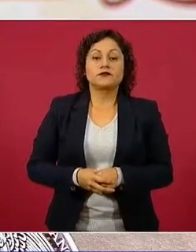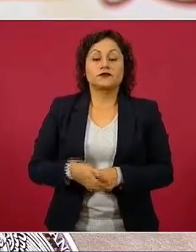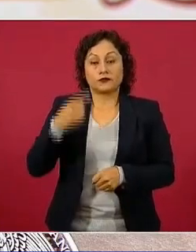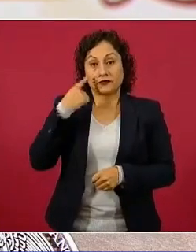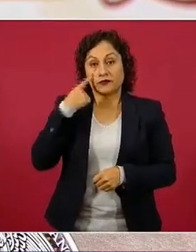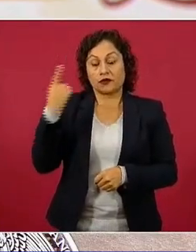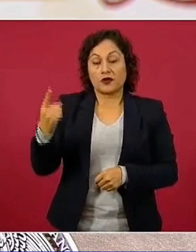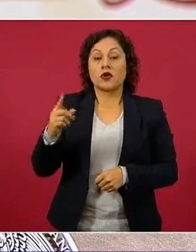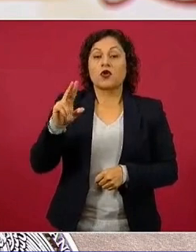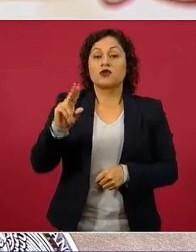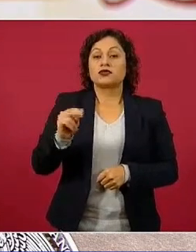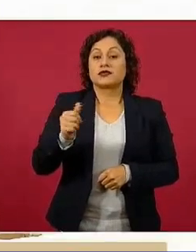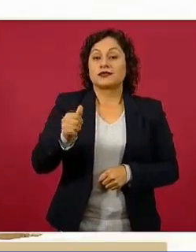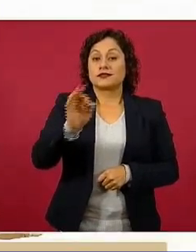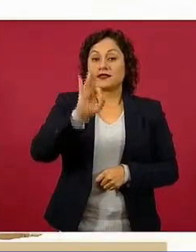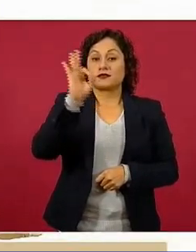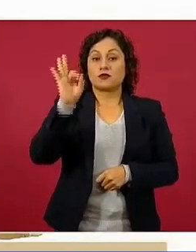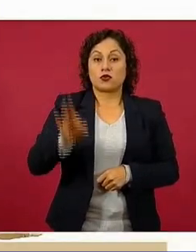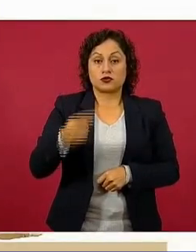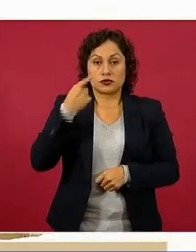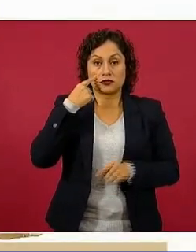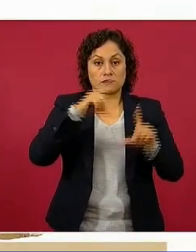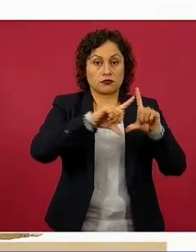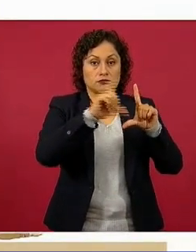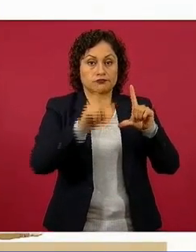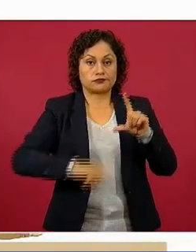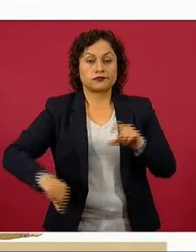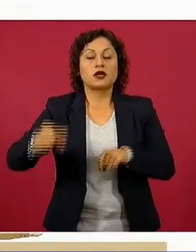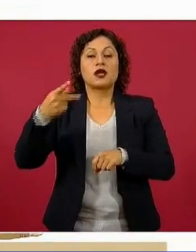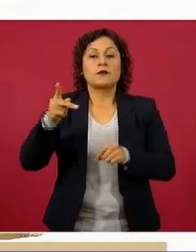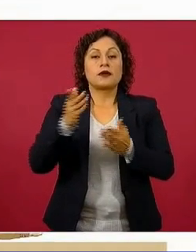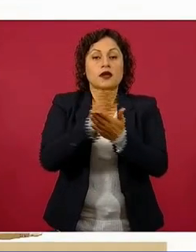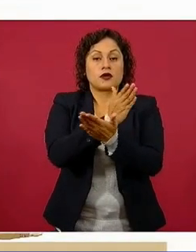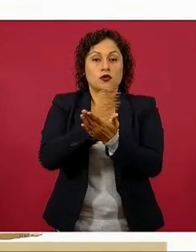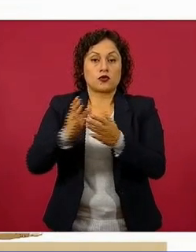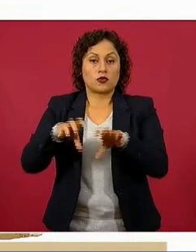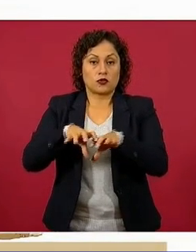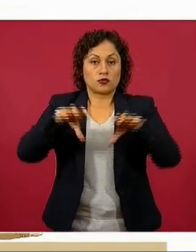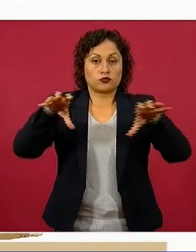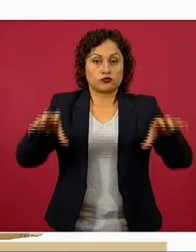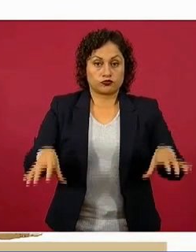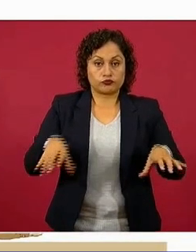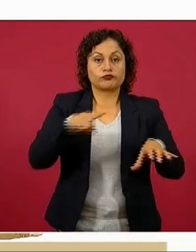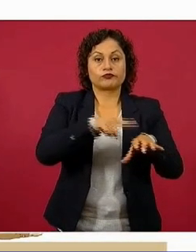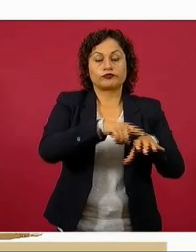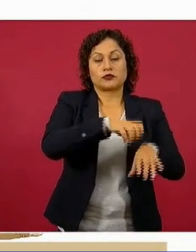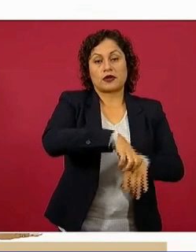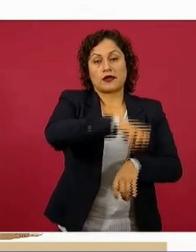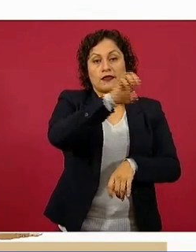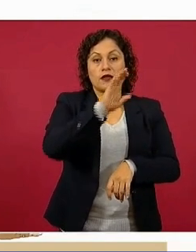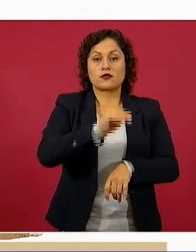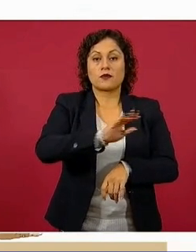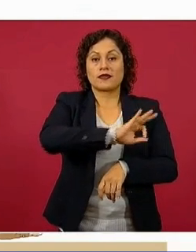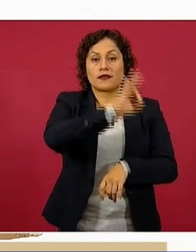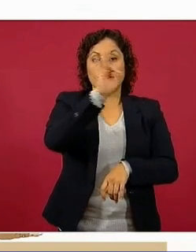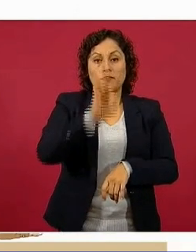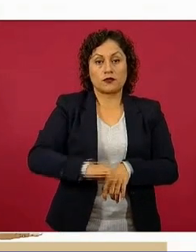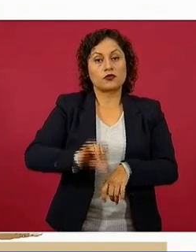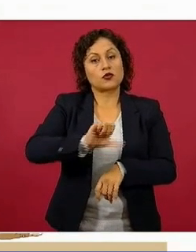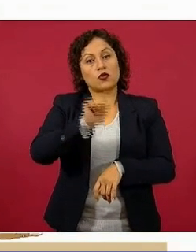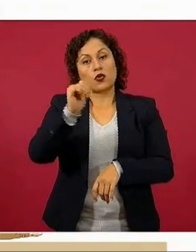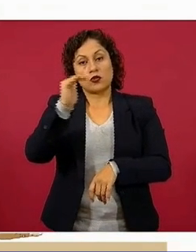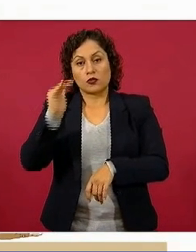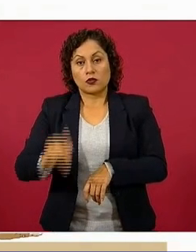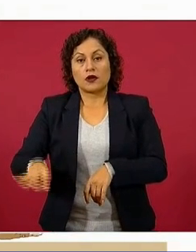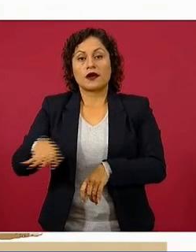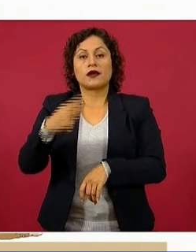de 86 por ciento, pero si lo vemos en los dos bloques de edad, personas de 18 y más es de 90 por ciento, personas de 14